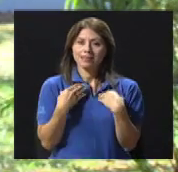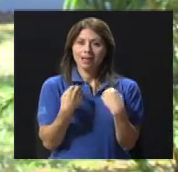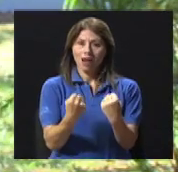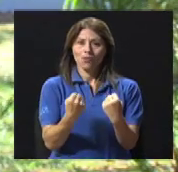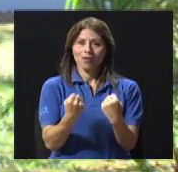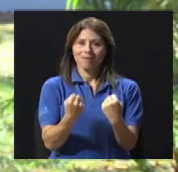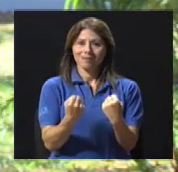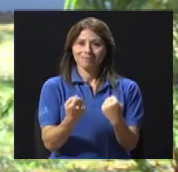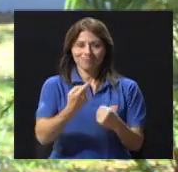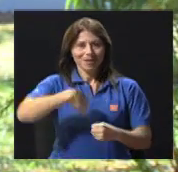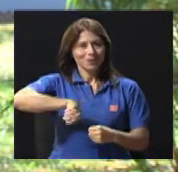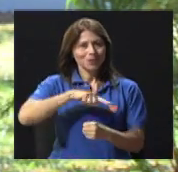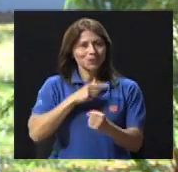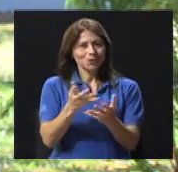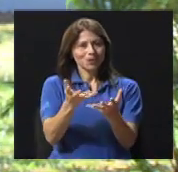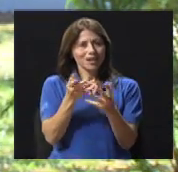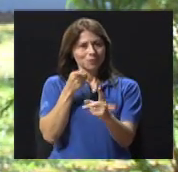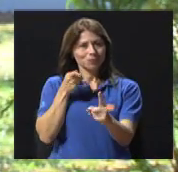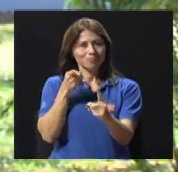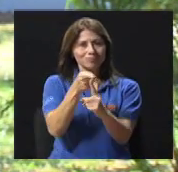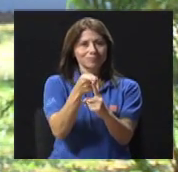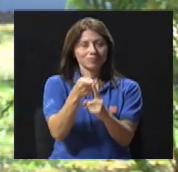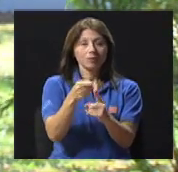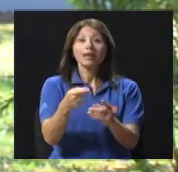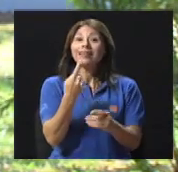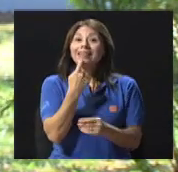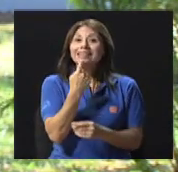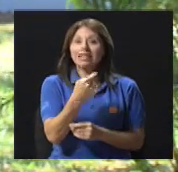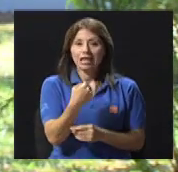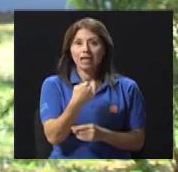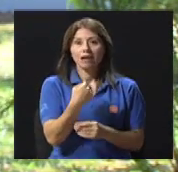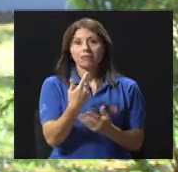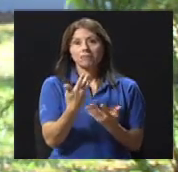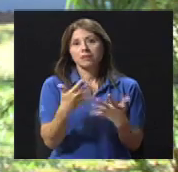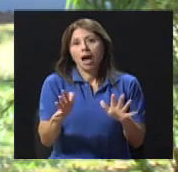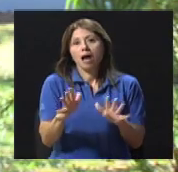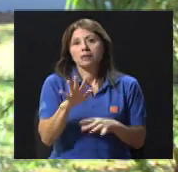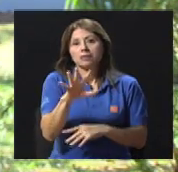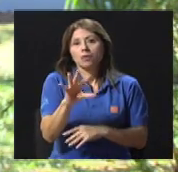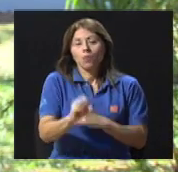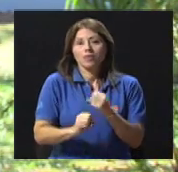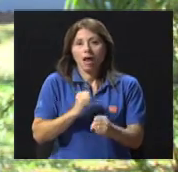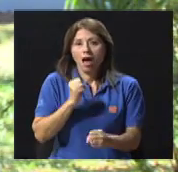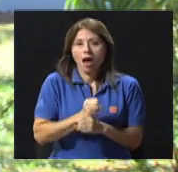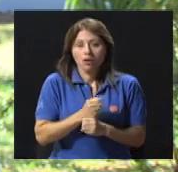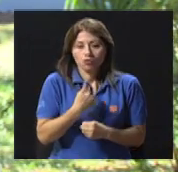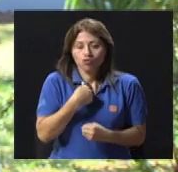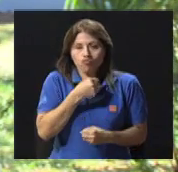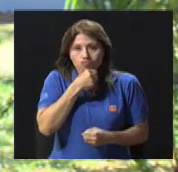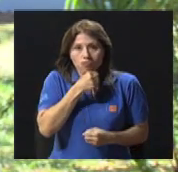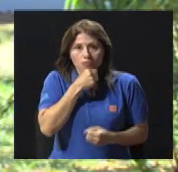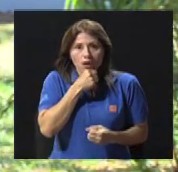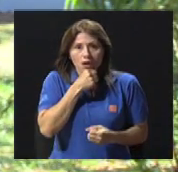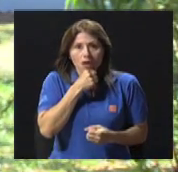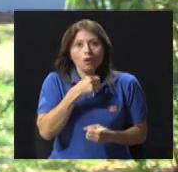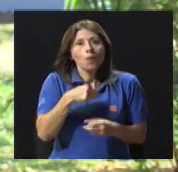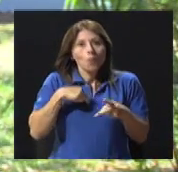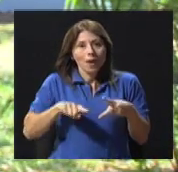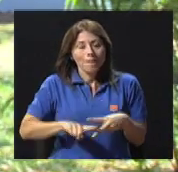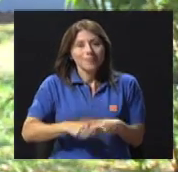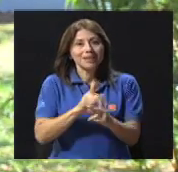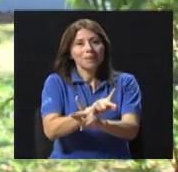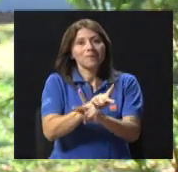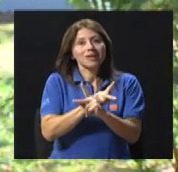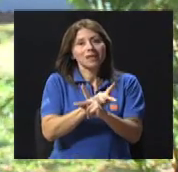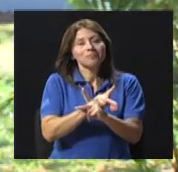estamos apuntando ahora, ¿verdad? Es decir, decir que voy a empezar a prevenir a los 50, pues no está de más si no lo he hecho, pero